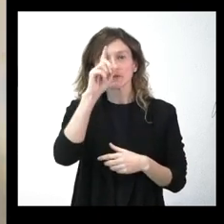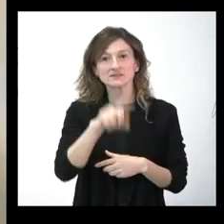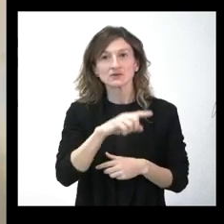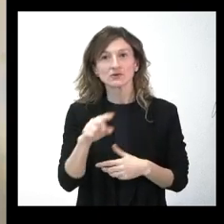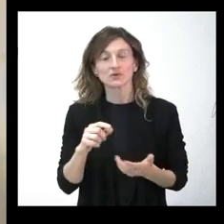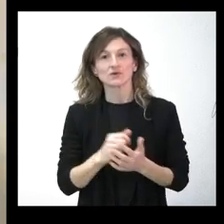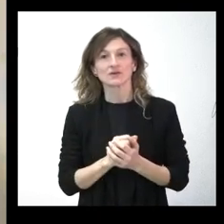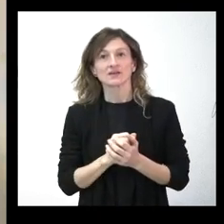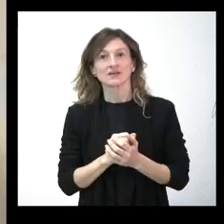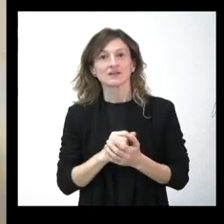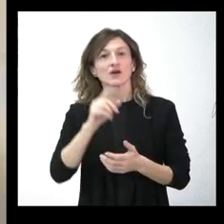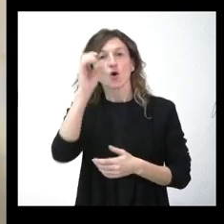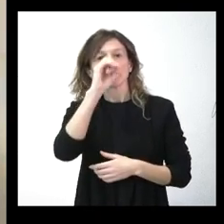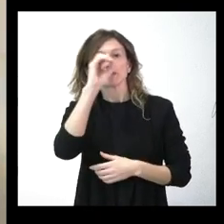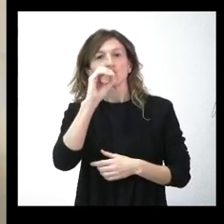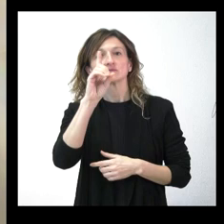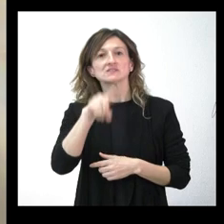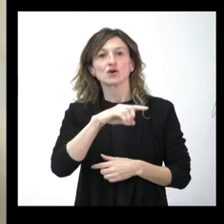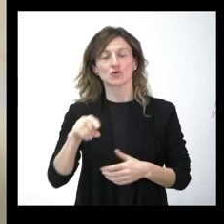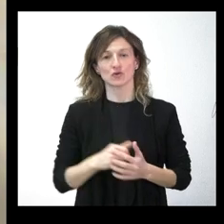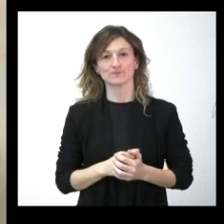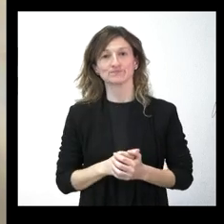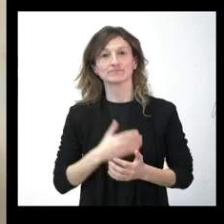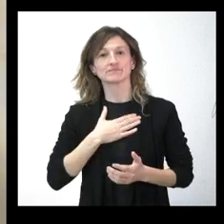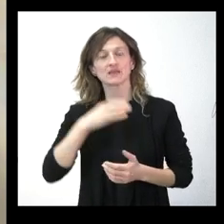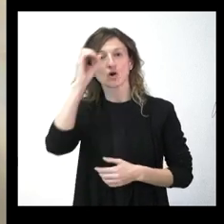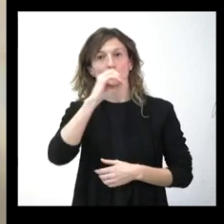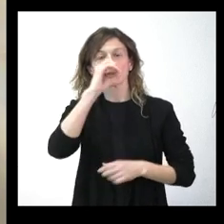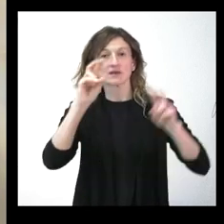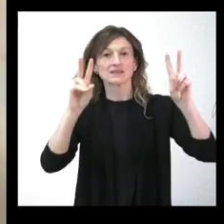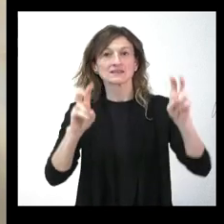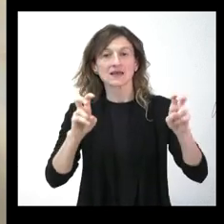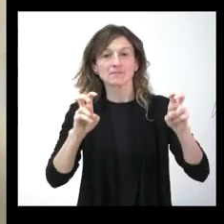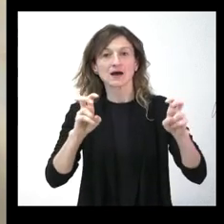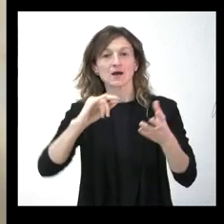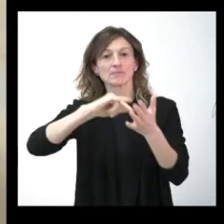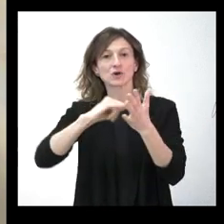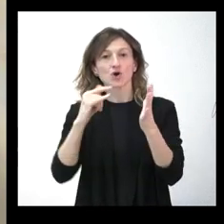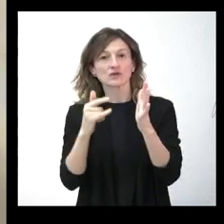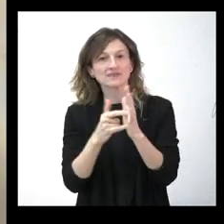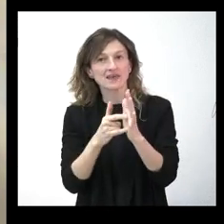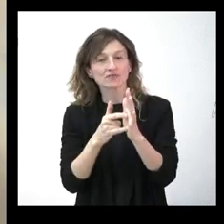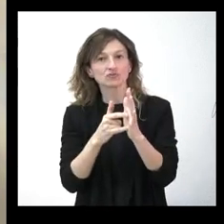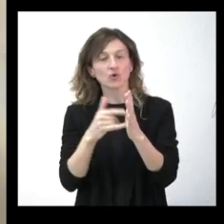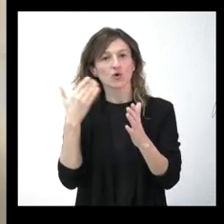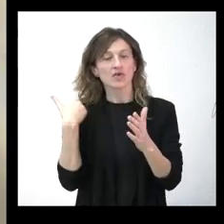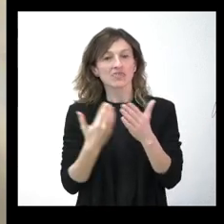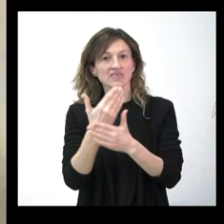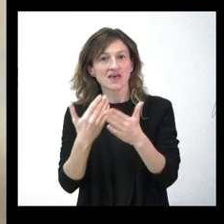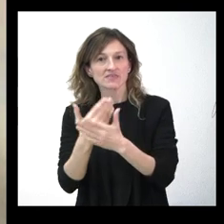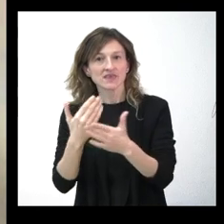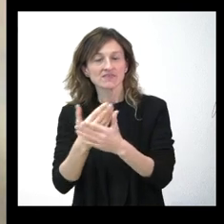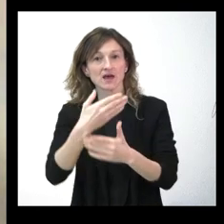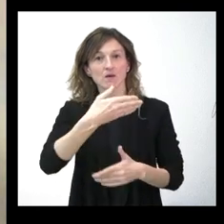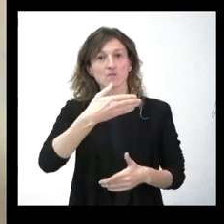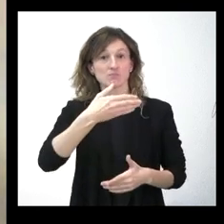a este respecto o no y mi cuestión es en cuanto al chorreo de proyectos renovables que está saliendo en los últimos días a través del boletín